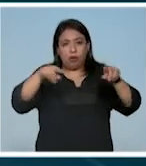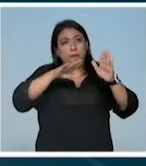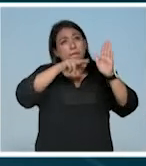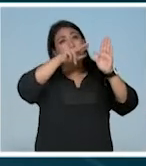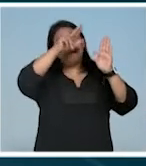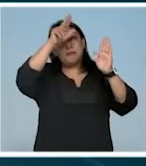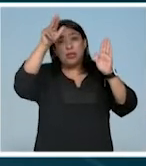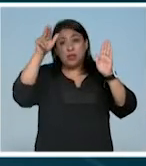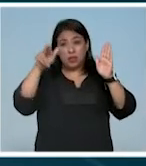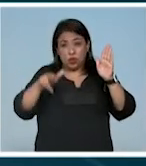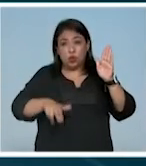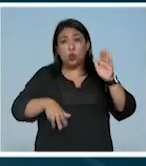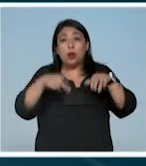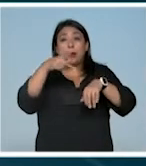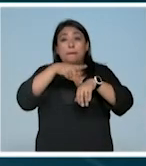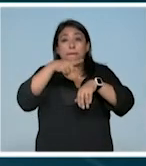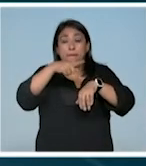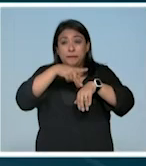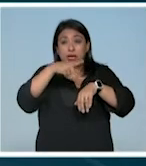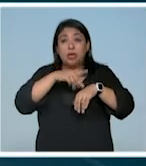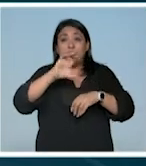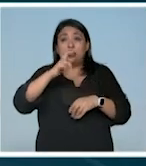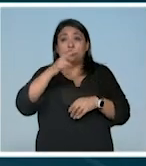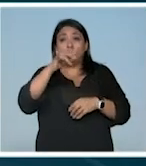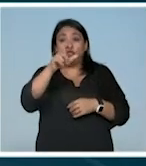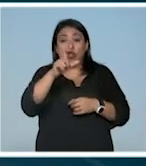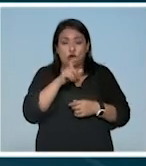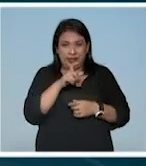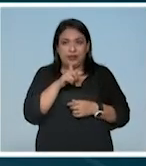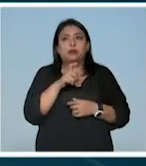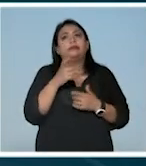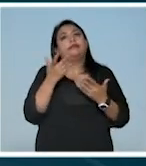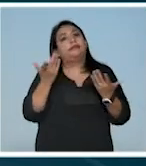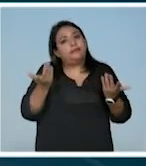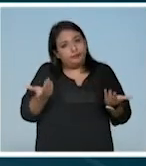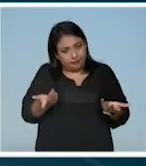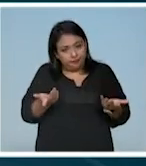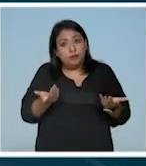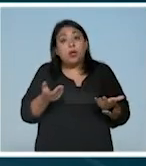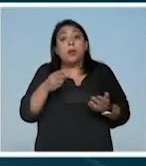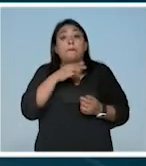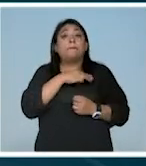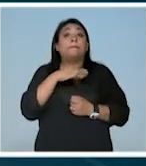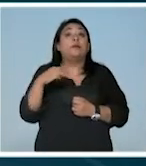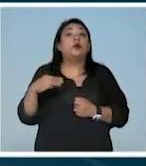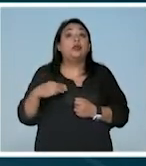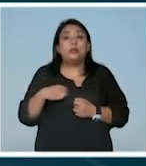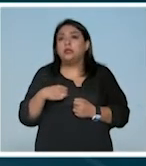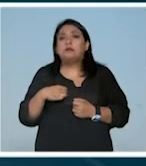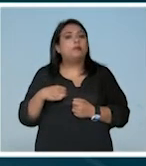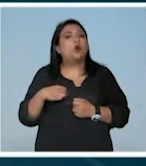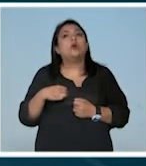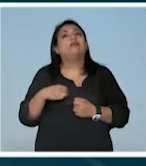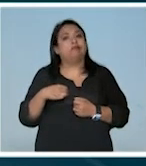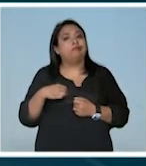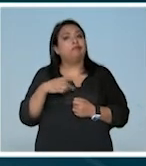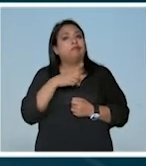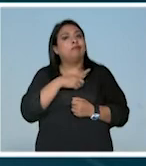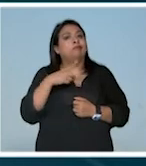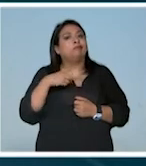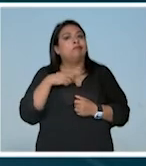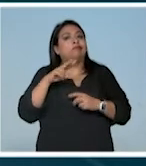pintura sobre roca. Choy es, pues, un municipio que no debes de dejar